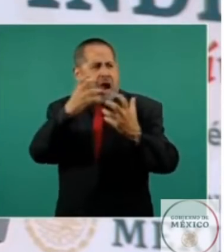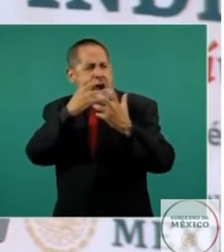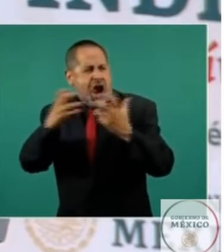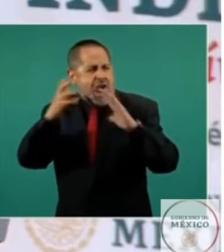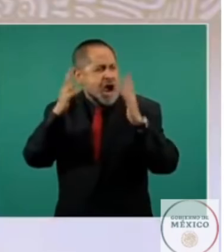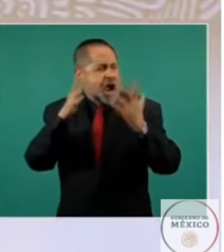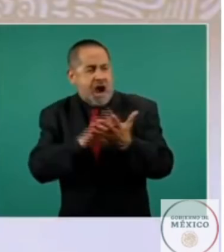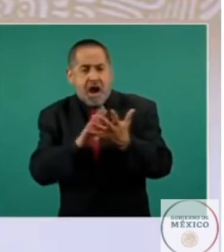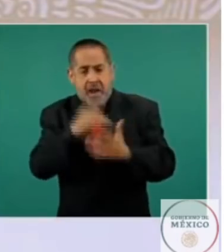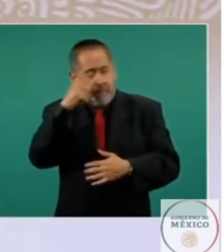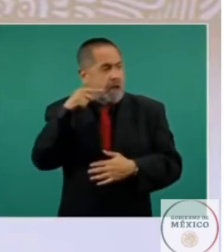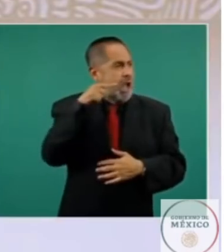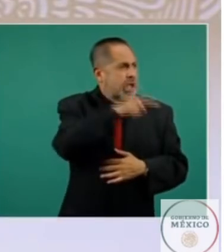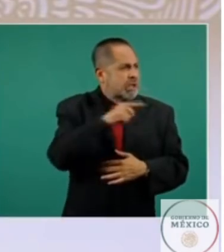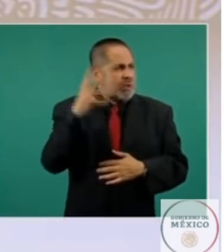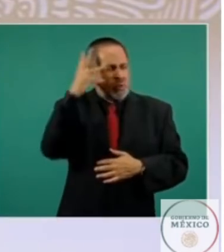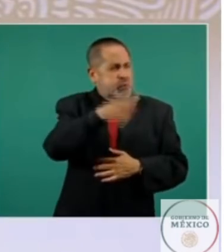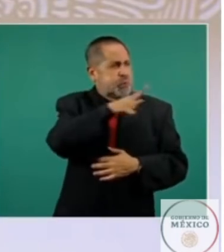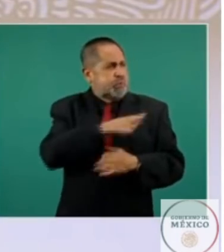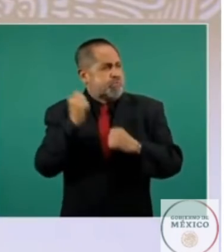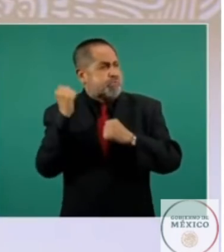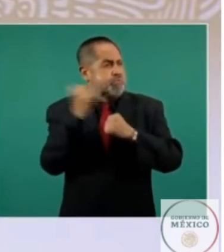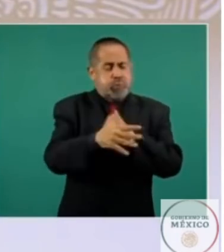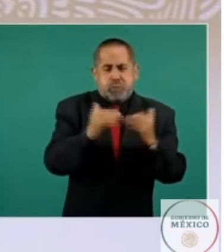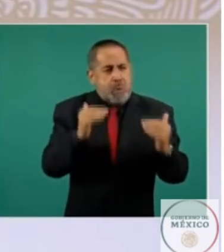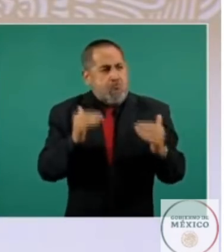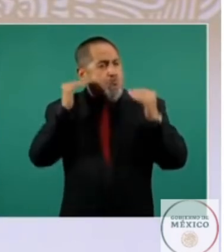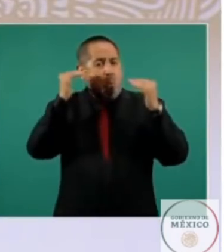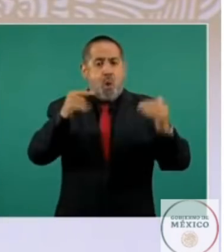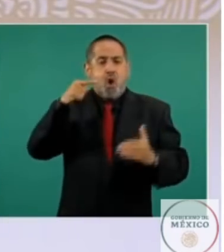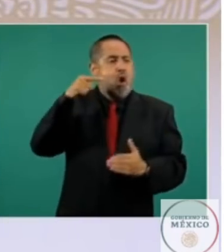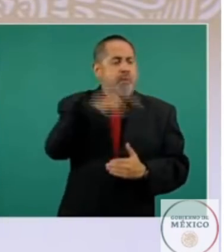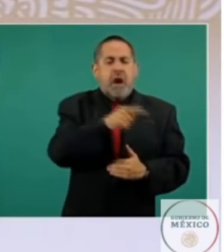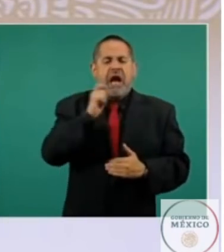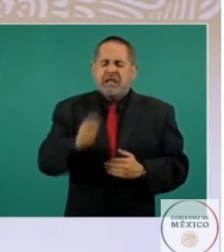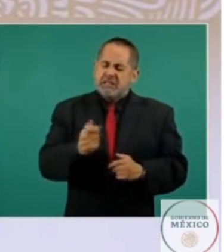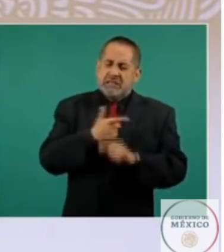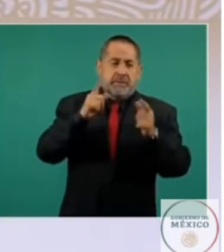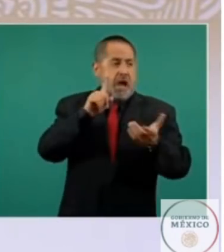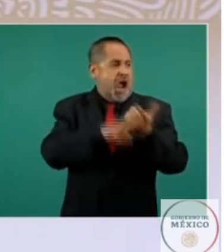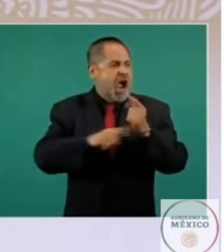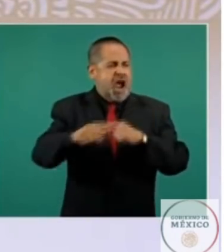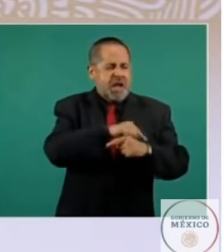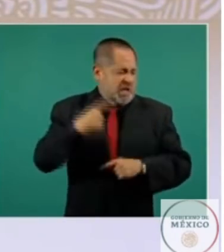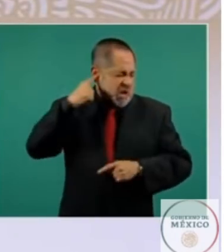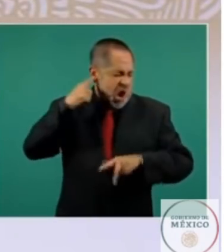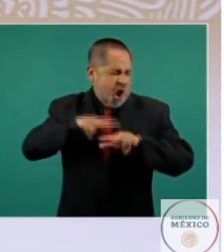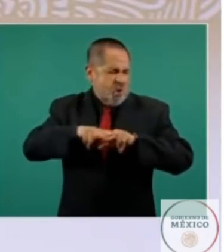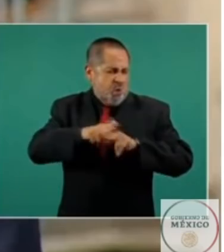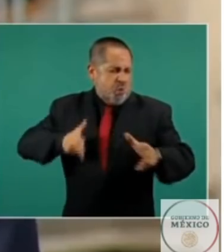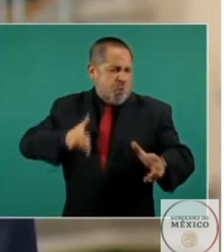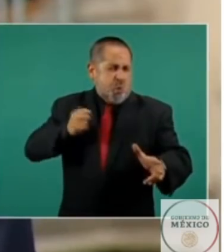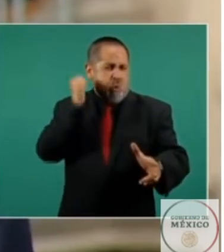alza como un florón de gloria al cielo azul las cumbres libres donde el silbato del ferrocarril despierta,